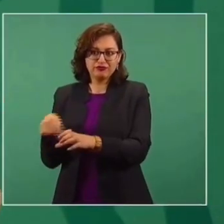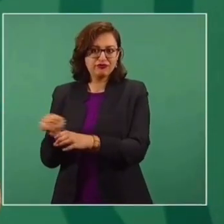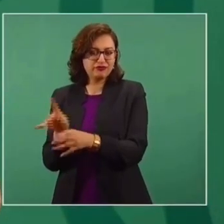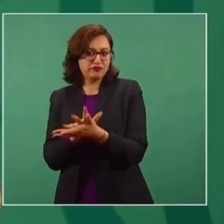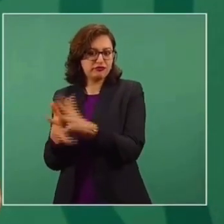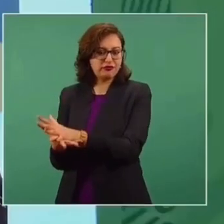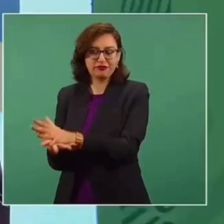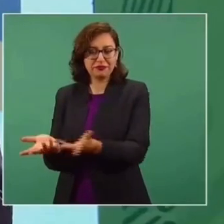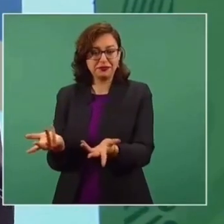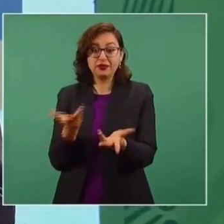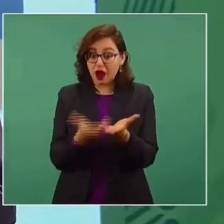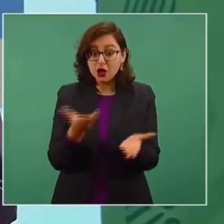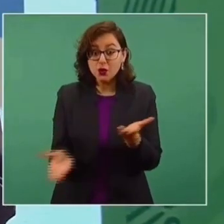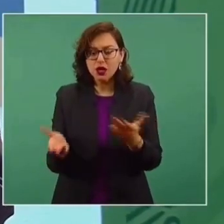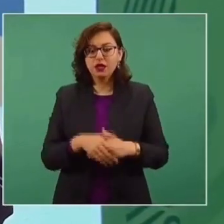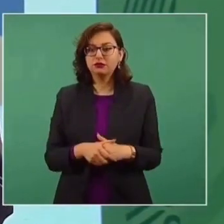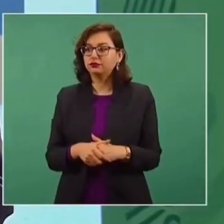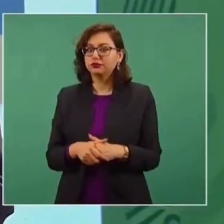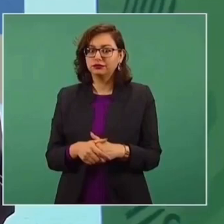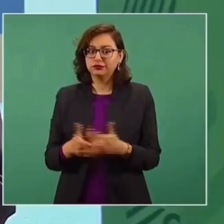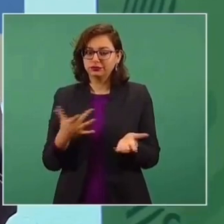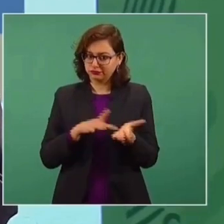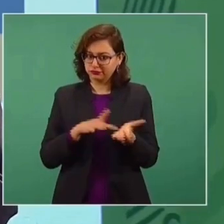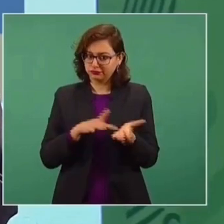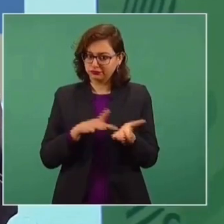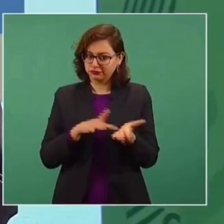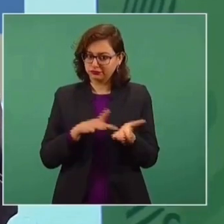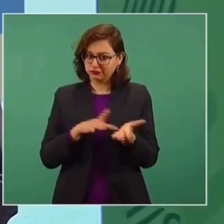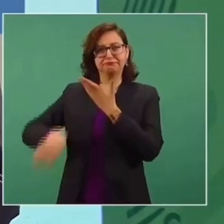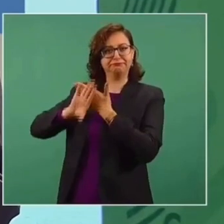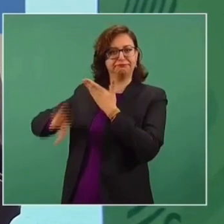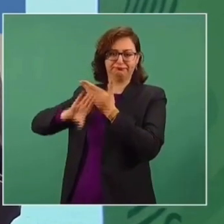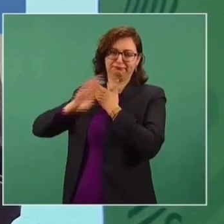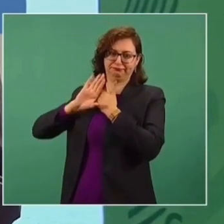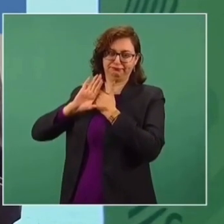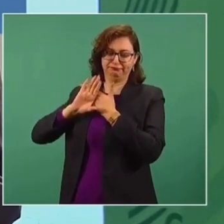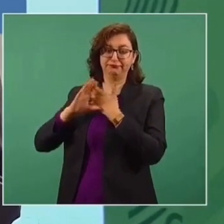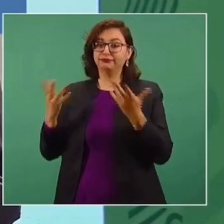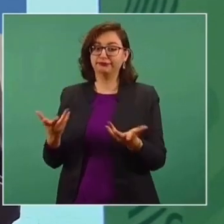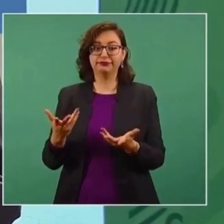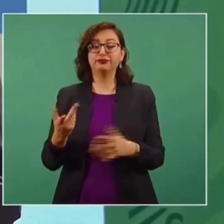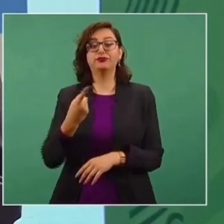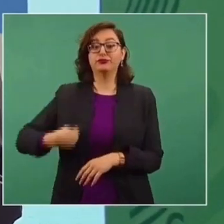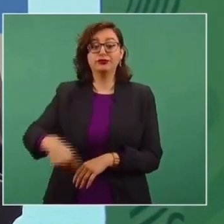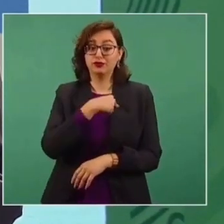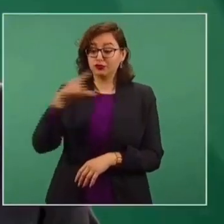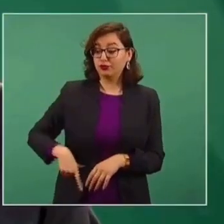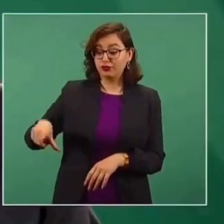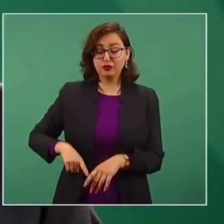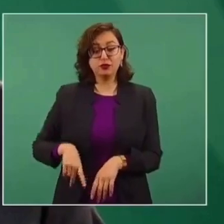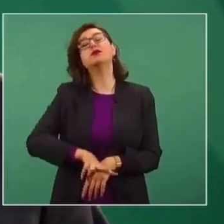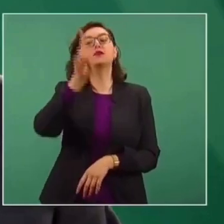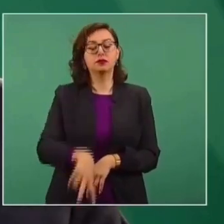están contra nosotros. Pero debe de quedar muy claro que nosotros estamos a favor de la igualdad de